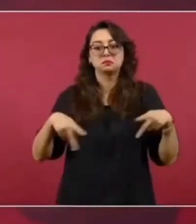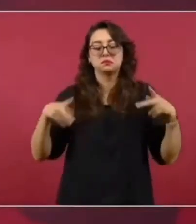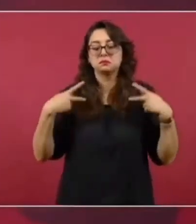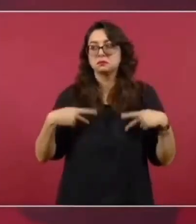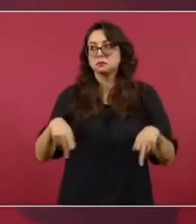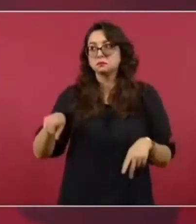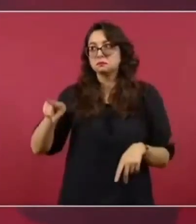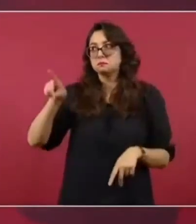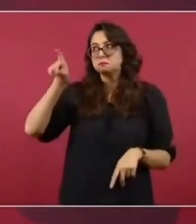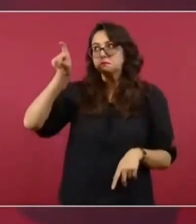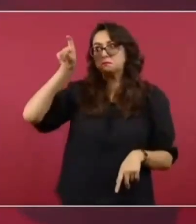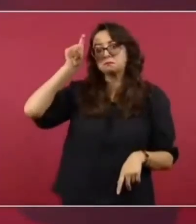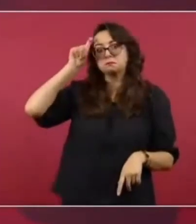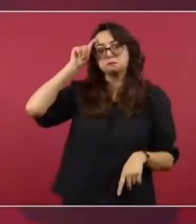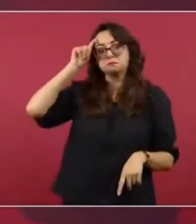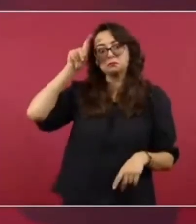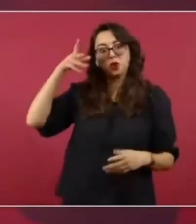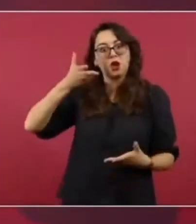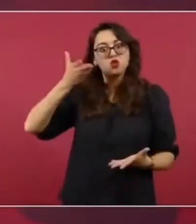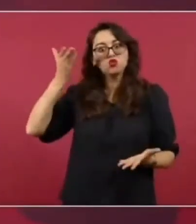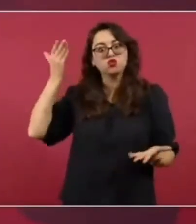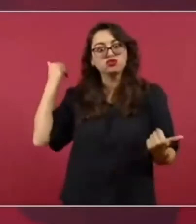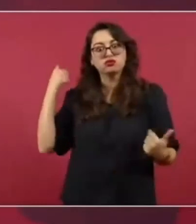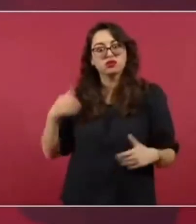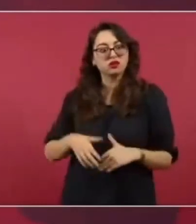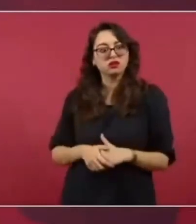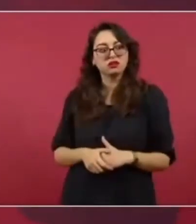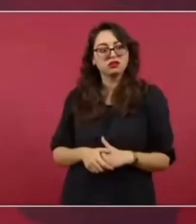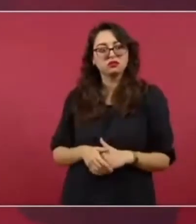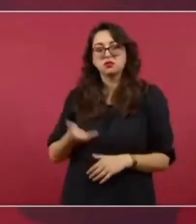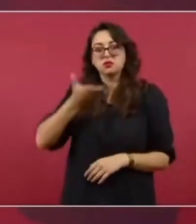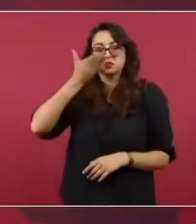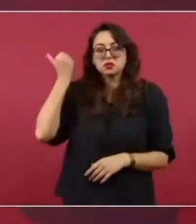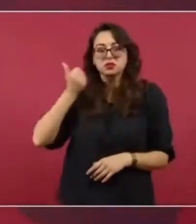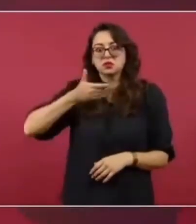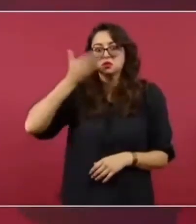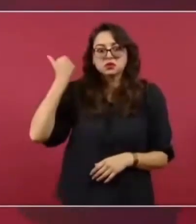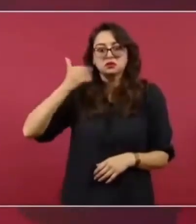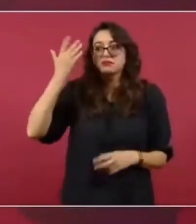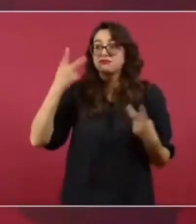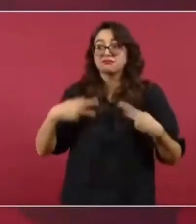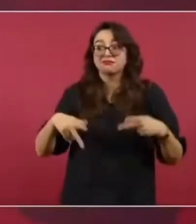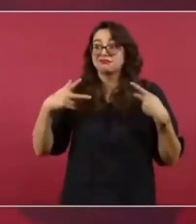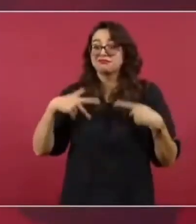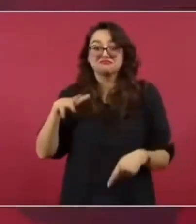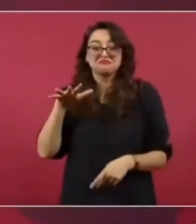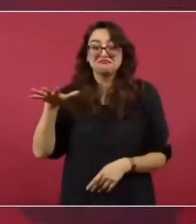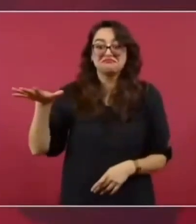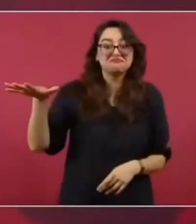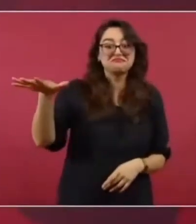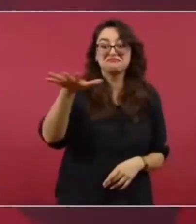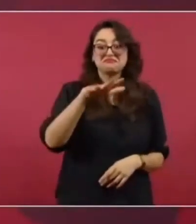porque era como una sociedad anónima yo